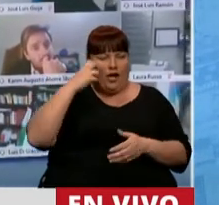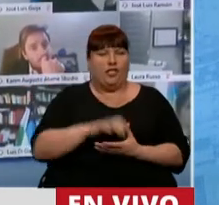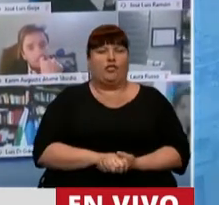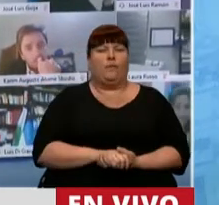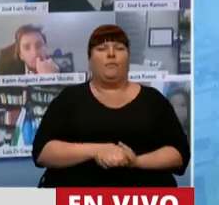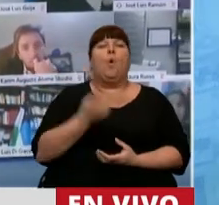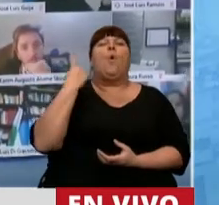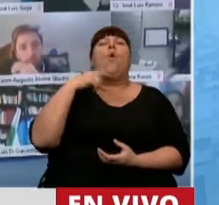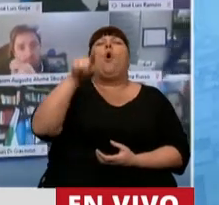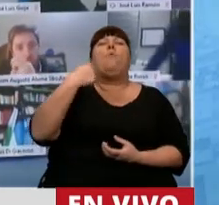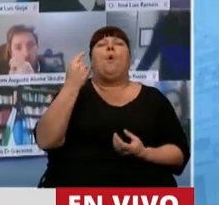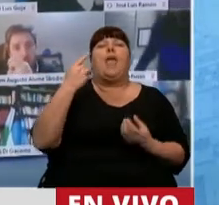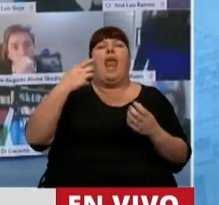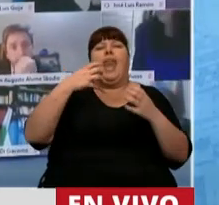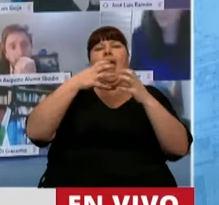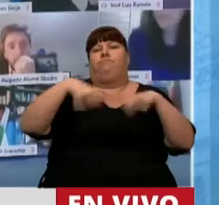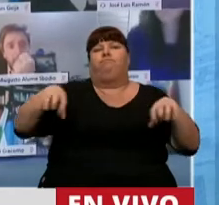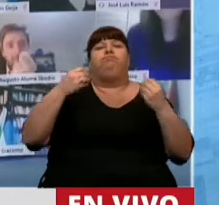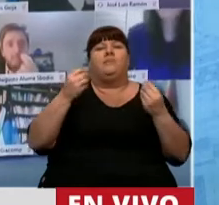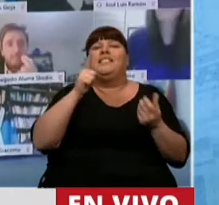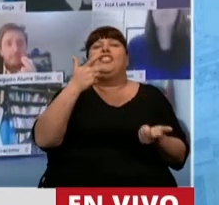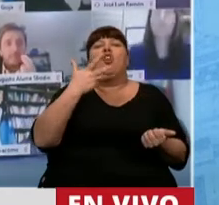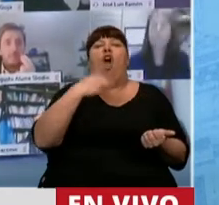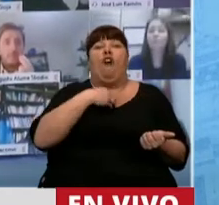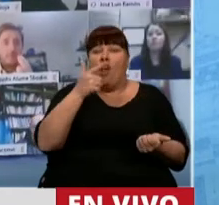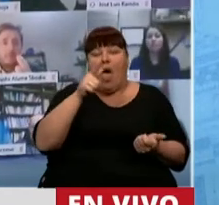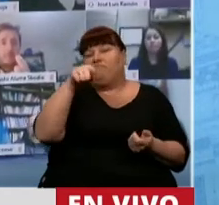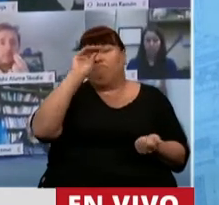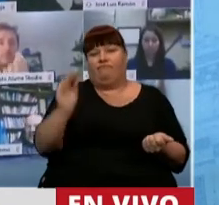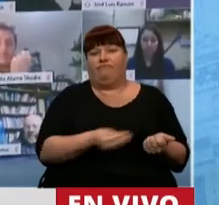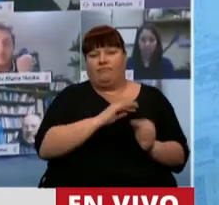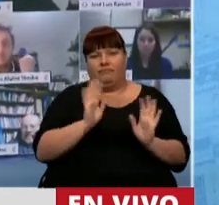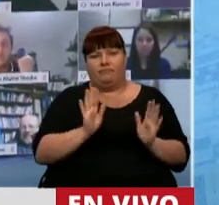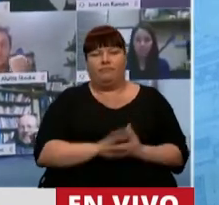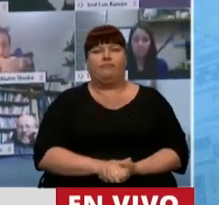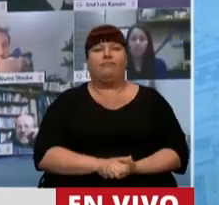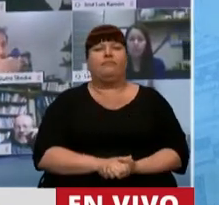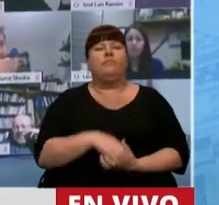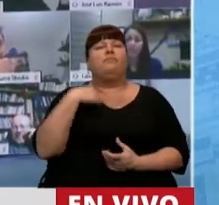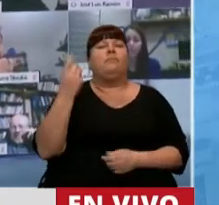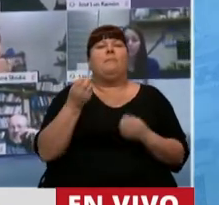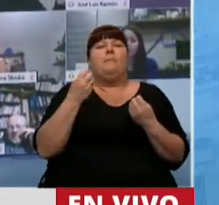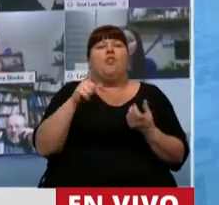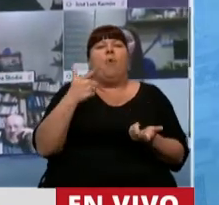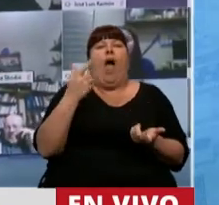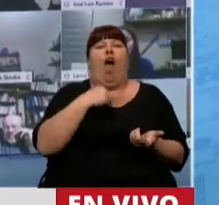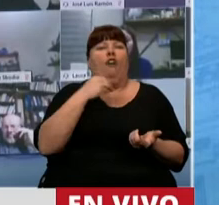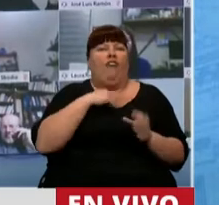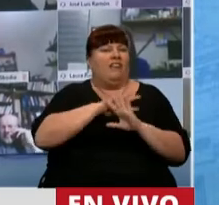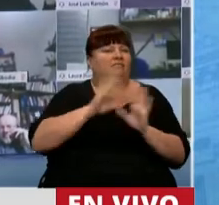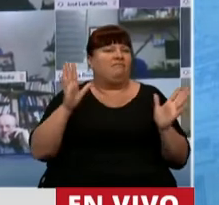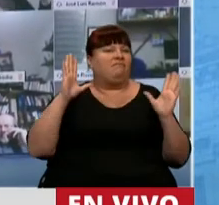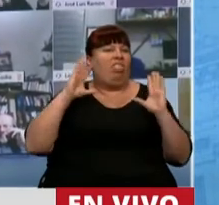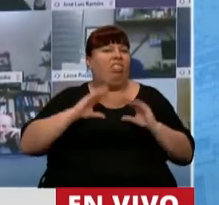¿Y cuándo se produce un quiebre? Cuando se pierde la confianza, señor Presidente. Estamos perdiendo la confianza